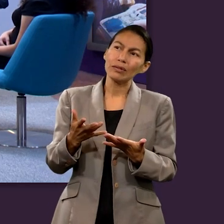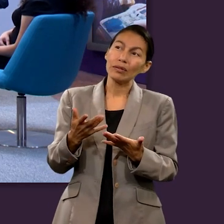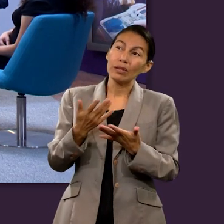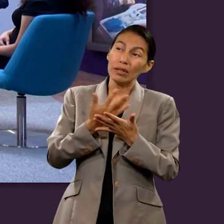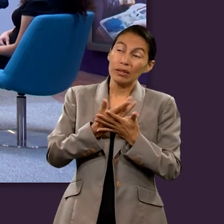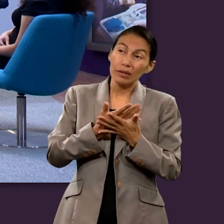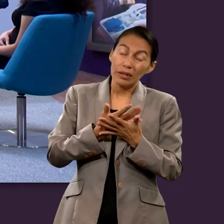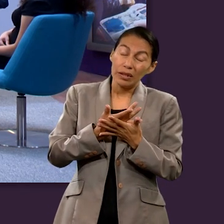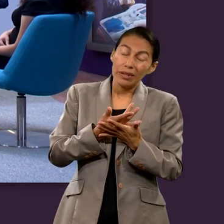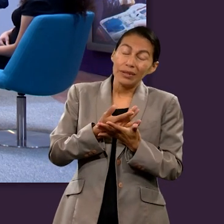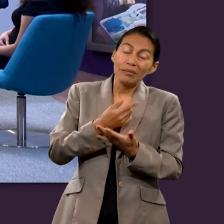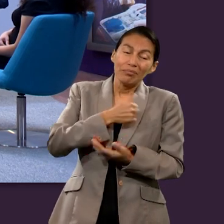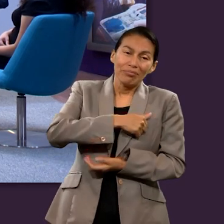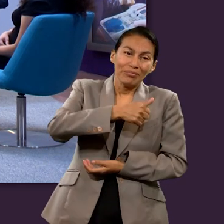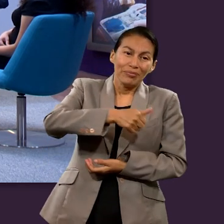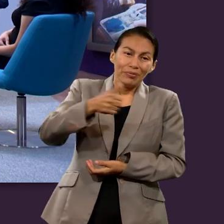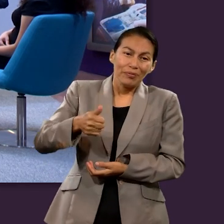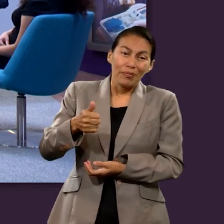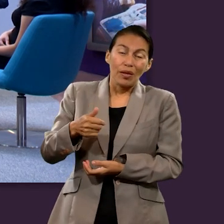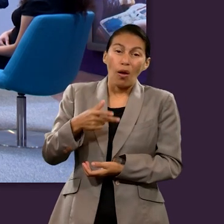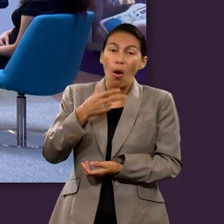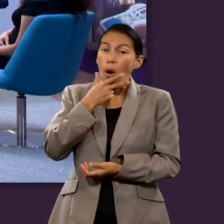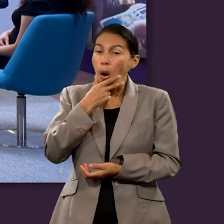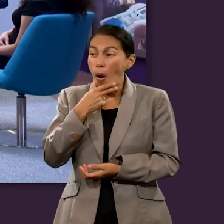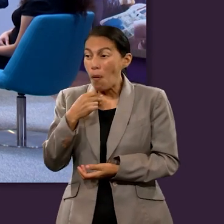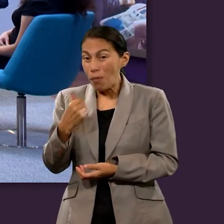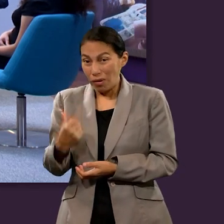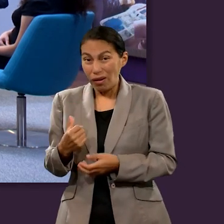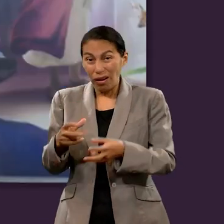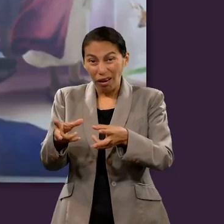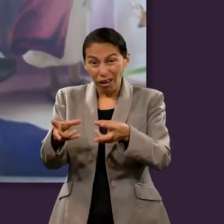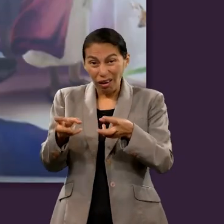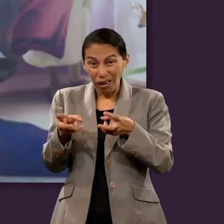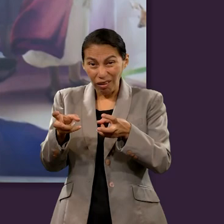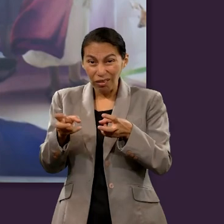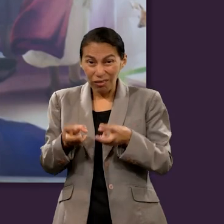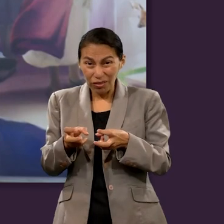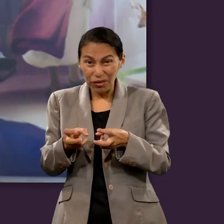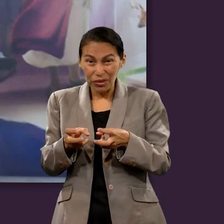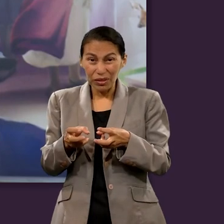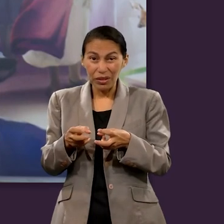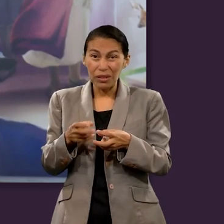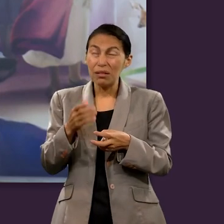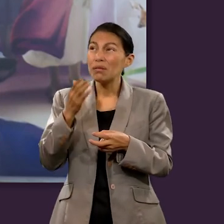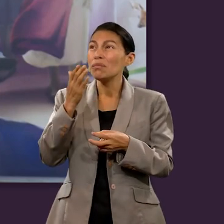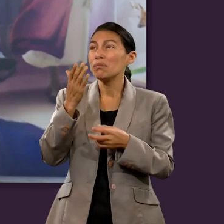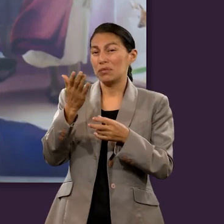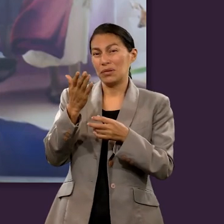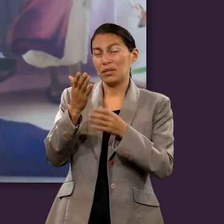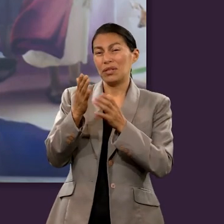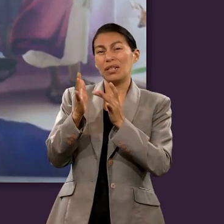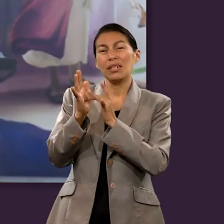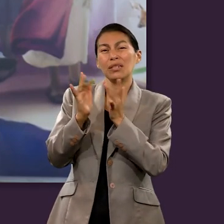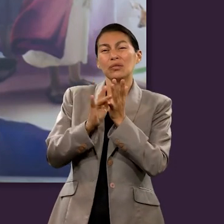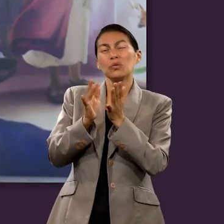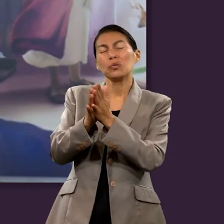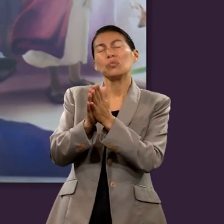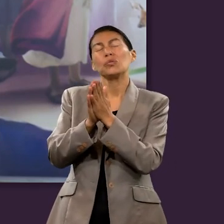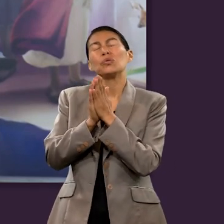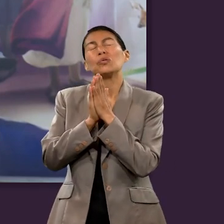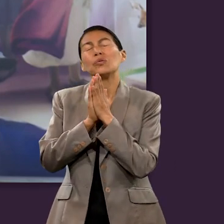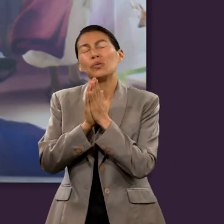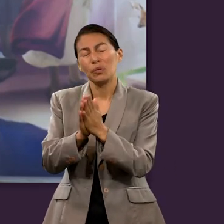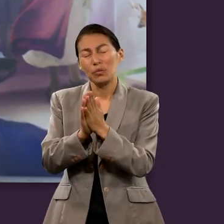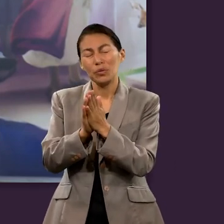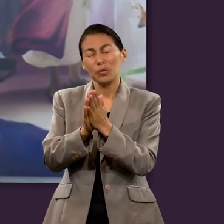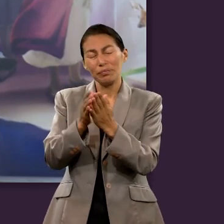Bueno, de muchas maneras. Y eso es también nuestra esperanza a nuestros corazones, porque podemos ver como